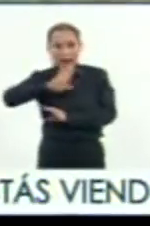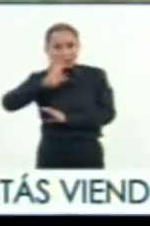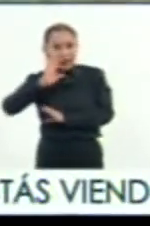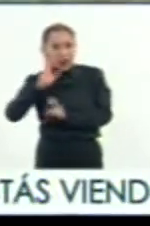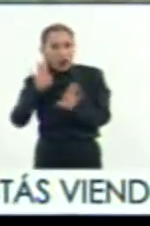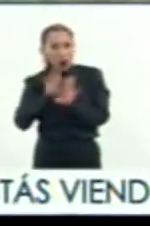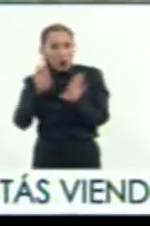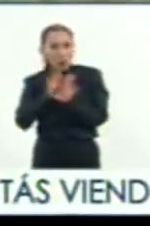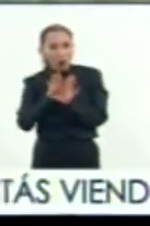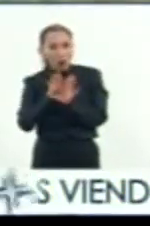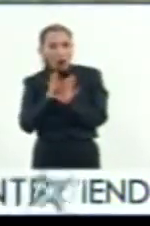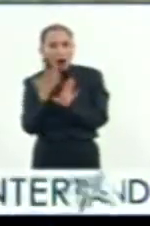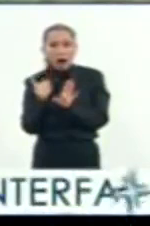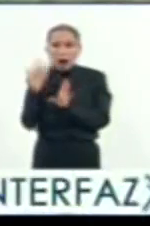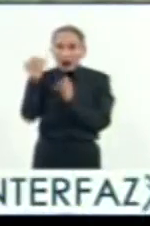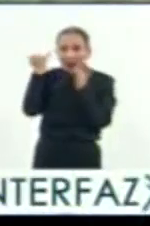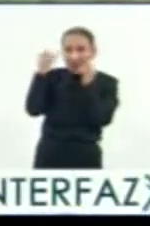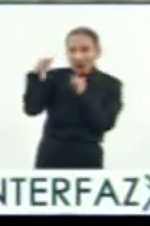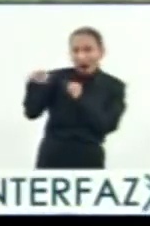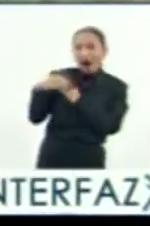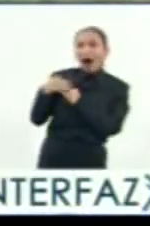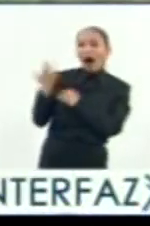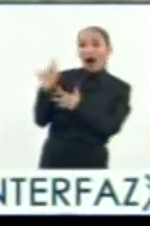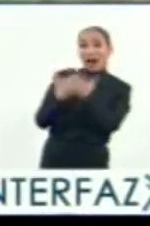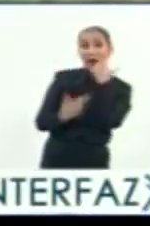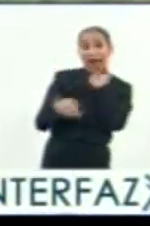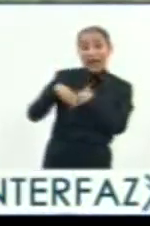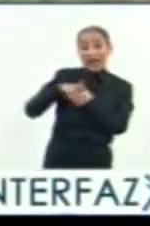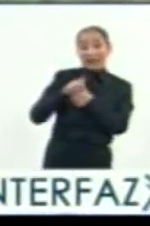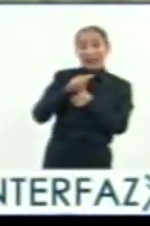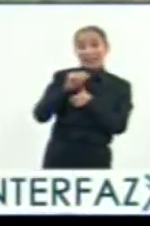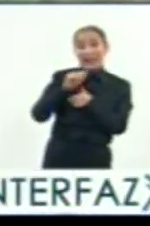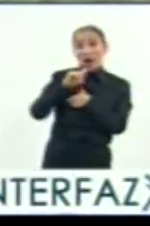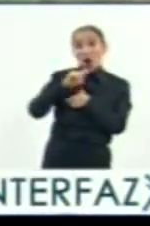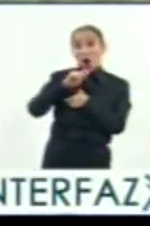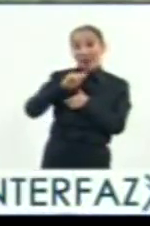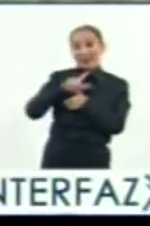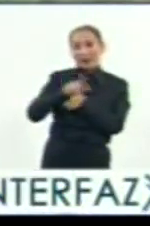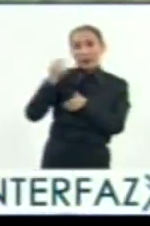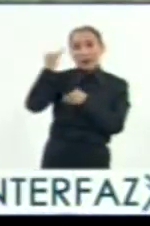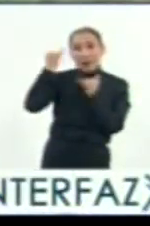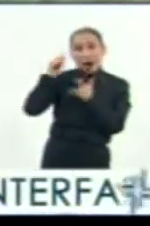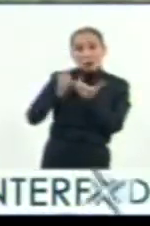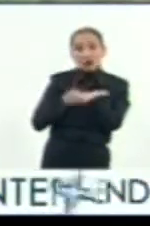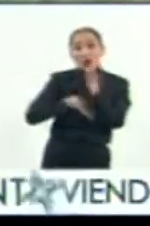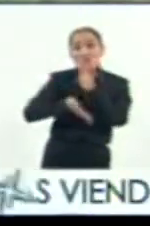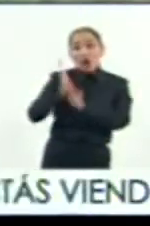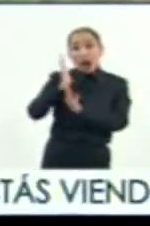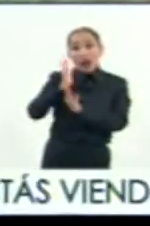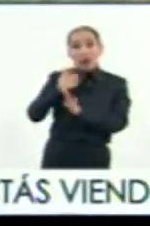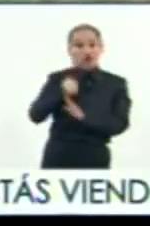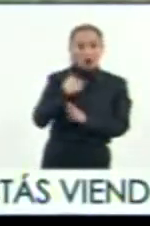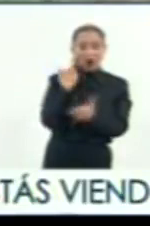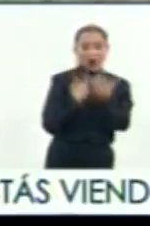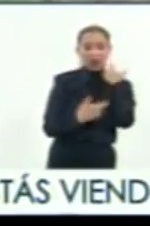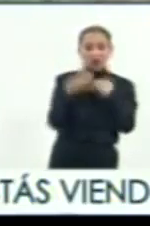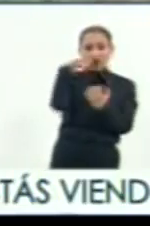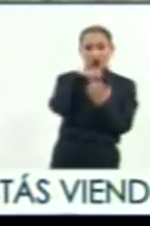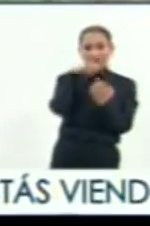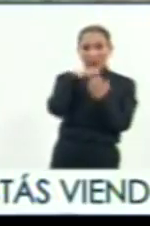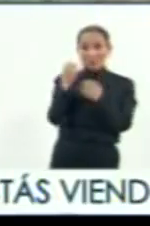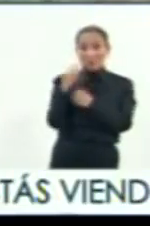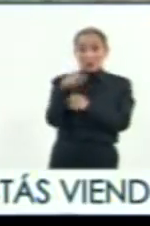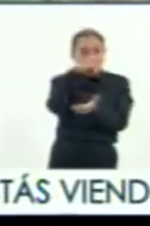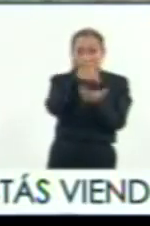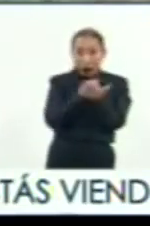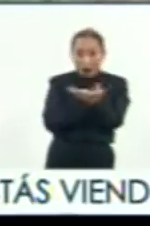este mensaje ideológico de que regresa a Quetzalcóatl y va a regresar justamente por el paso por donde se